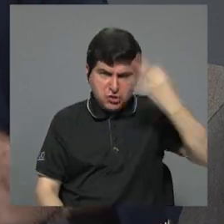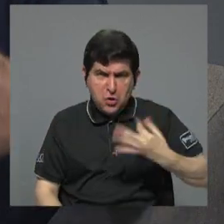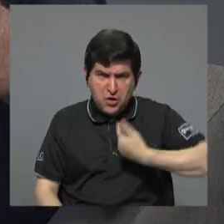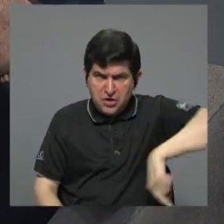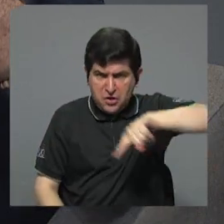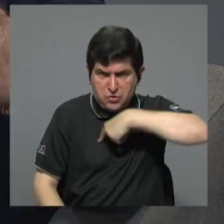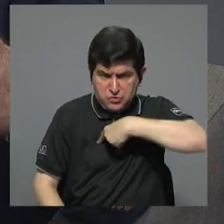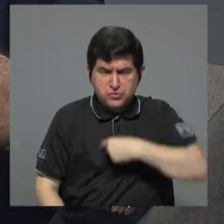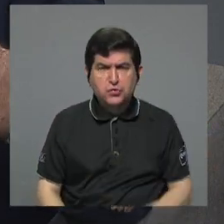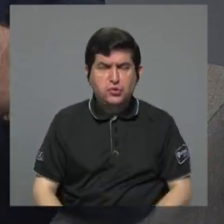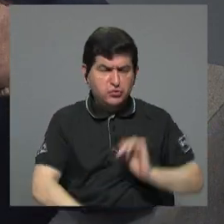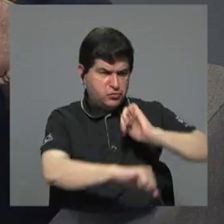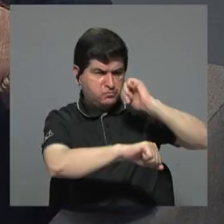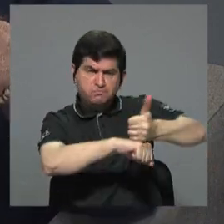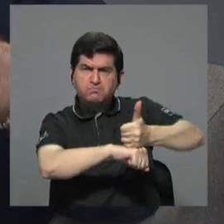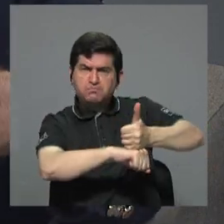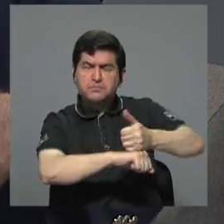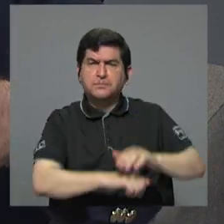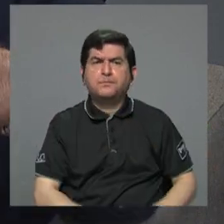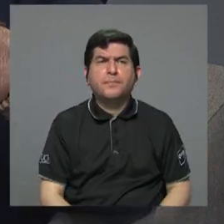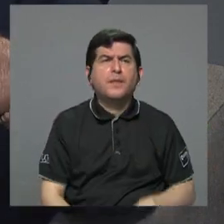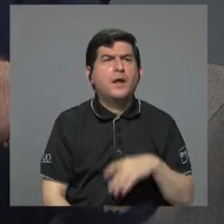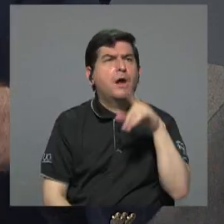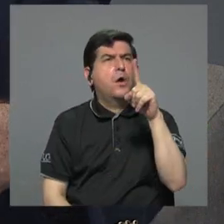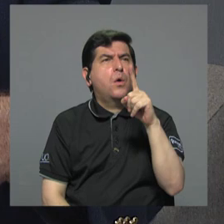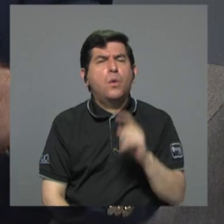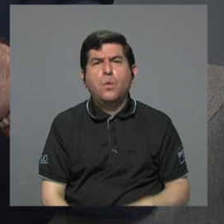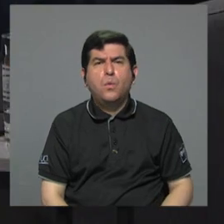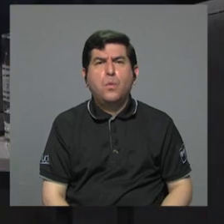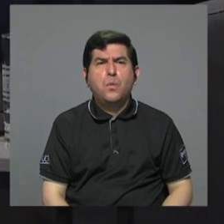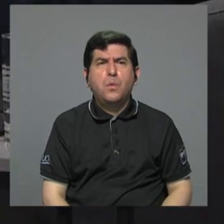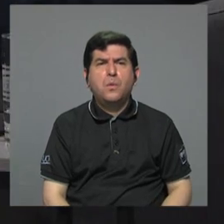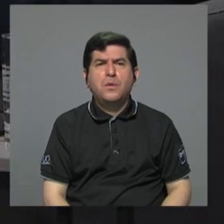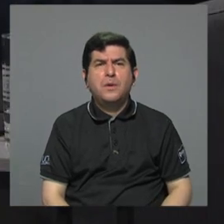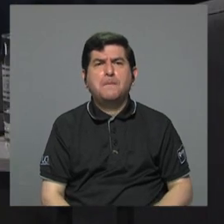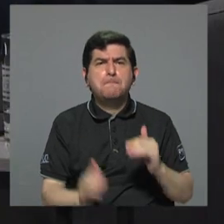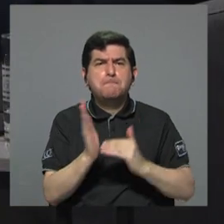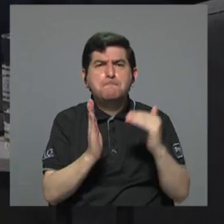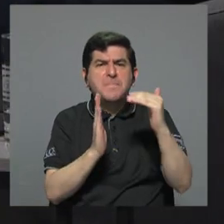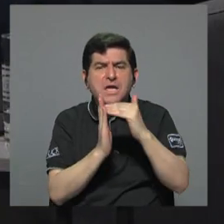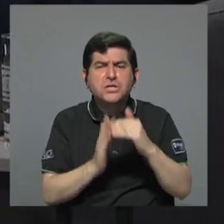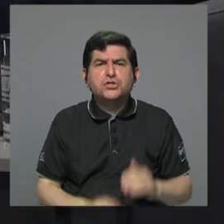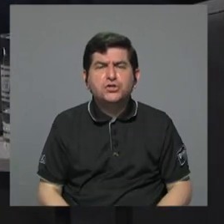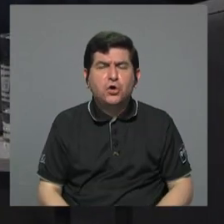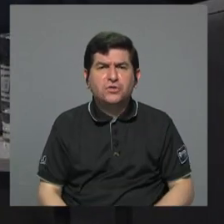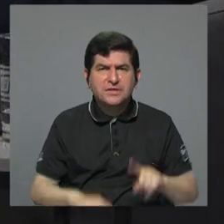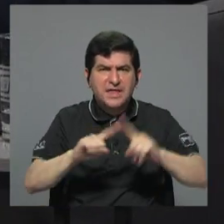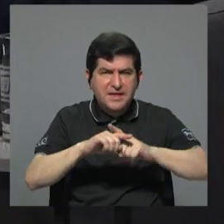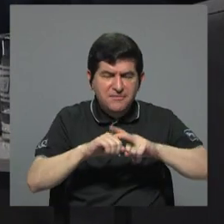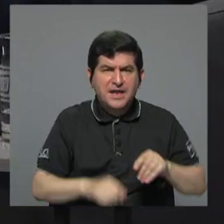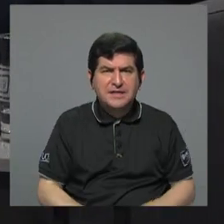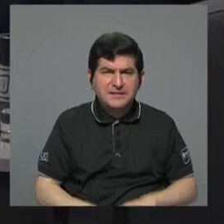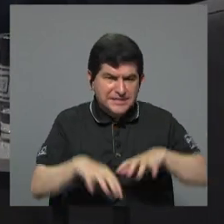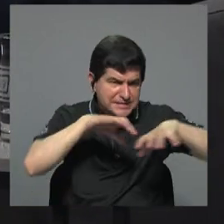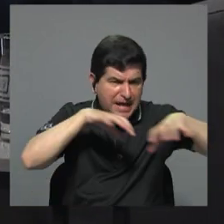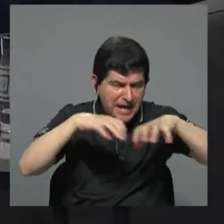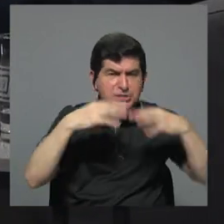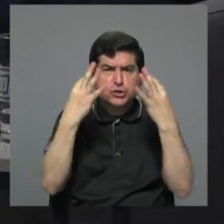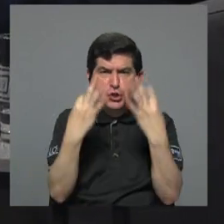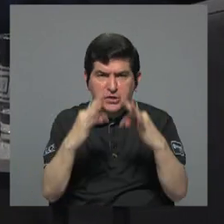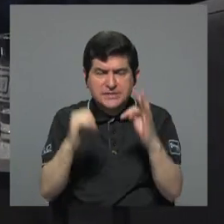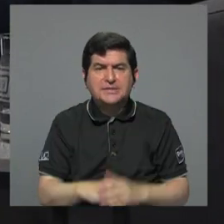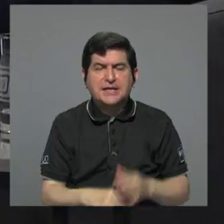nosotros tenemos que plantearnos un millón de operaciones, un millón de operaciones para poder